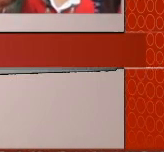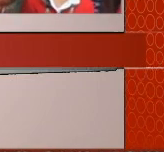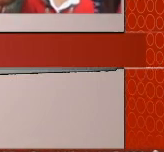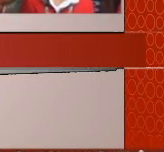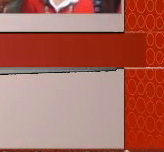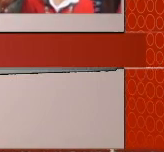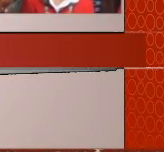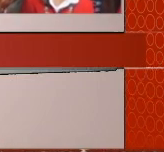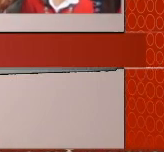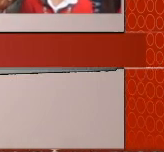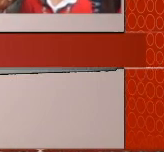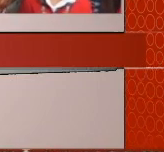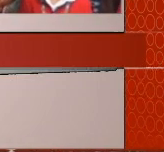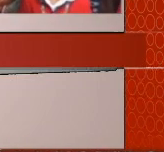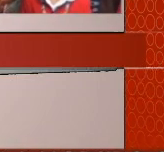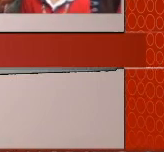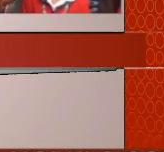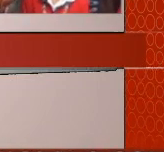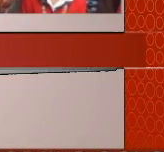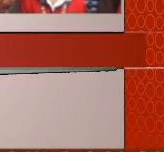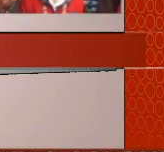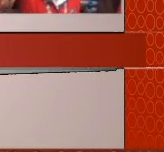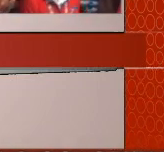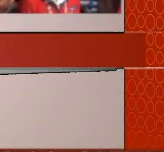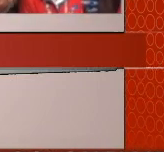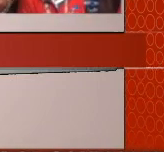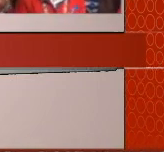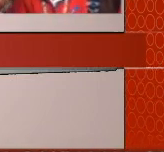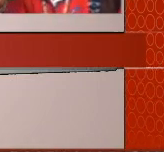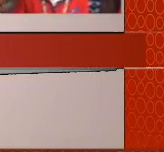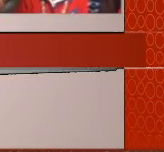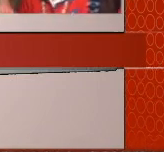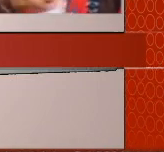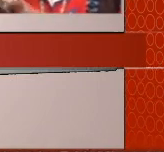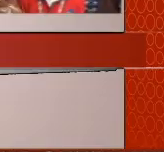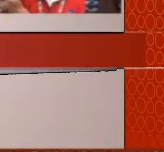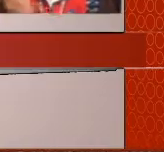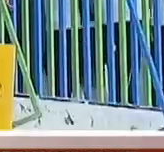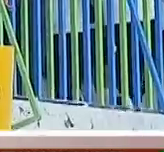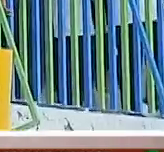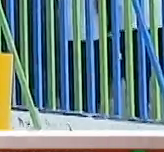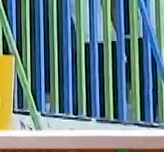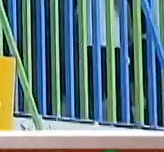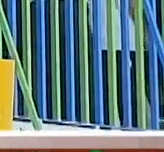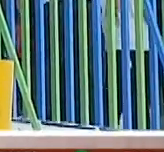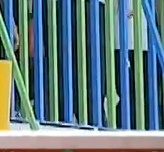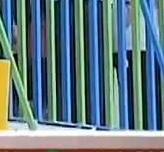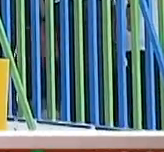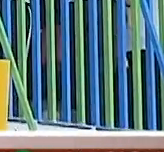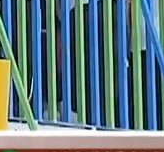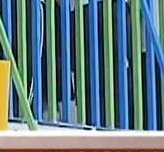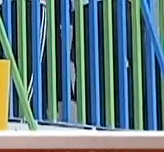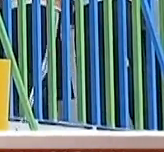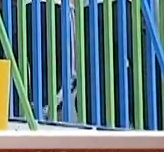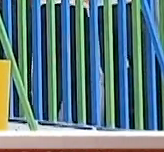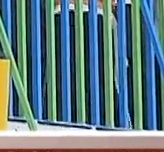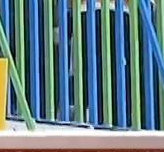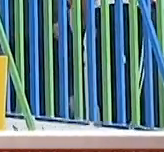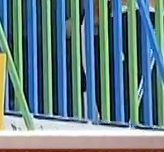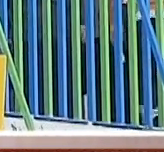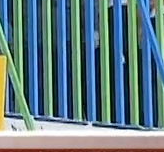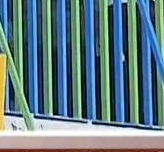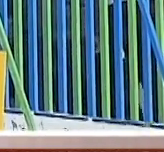con nosotros. Hola, muy buenos días. Los saludo con mucho gusto, al igual que al Auditorio de México al Día. Pues efectivamente, y ya como lo han venido